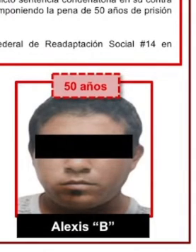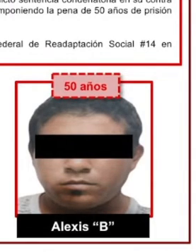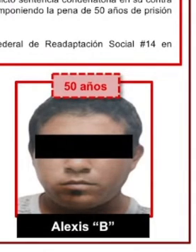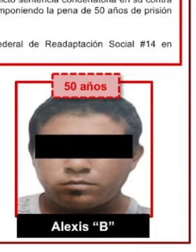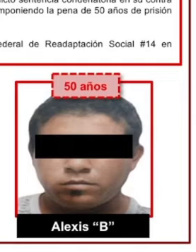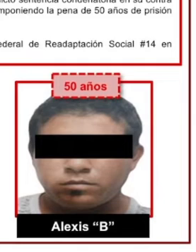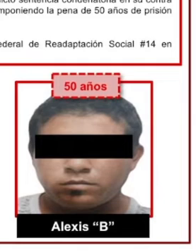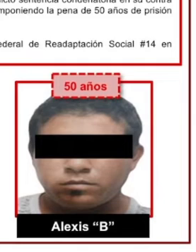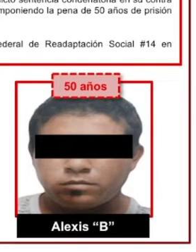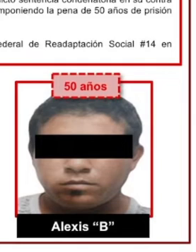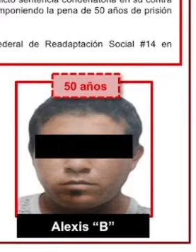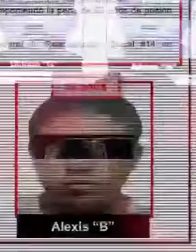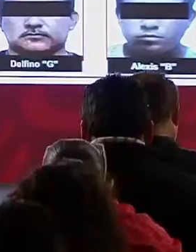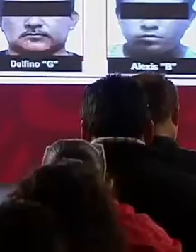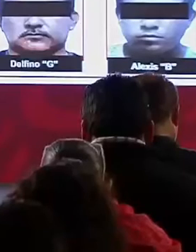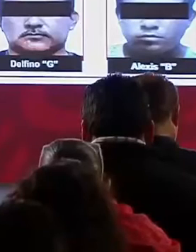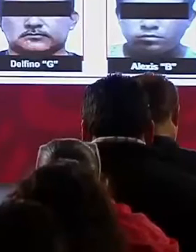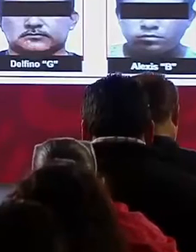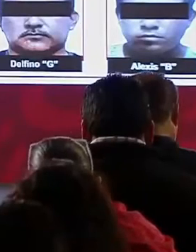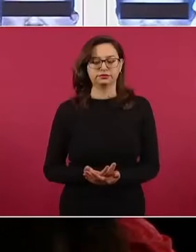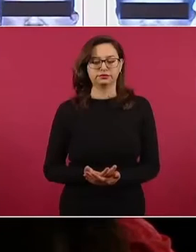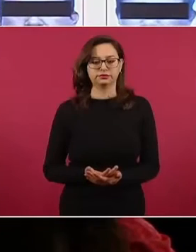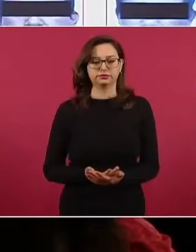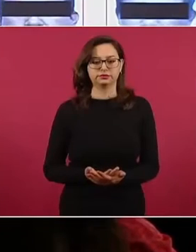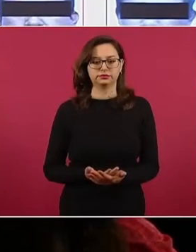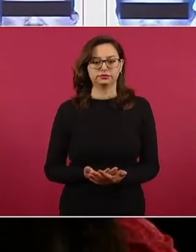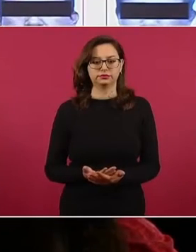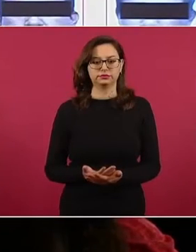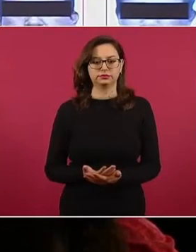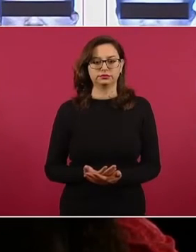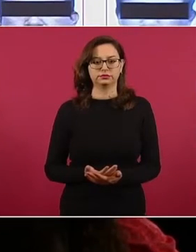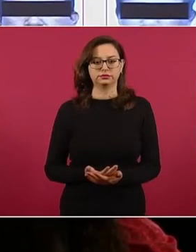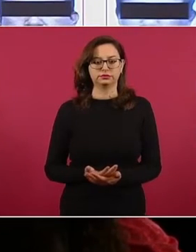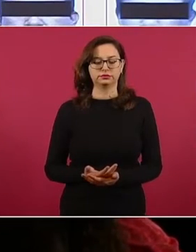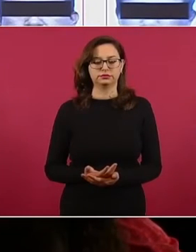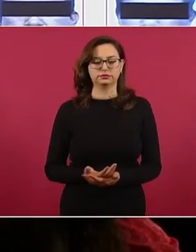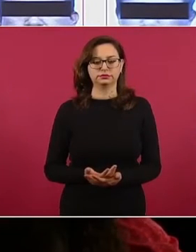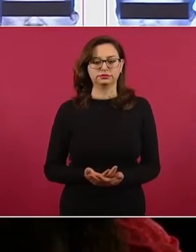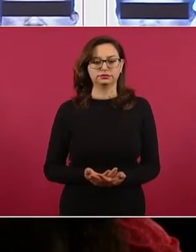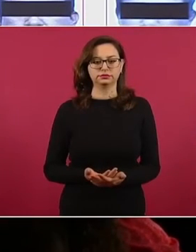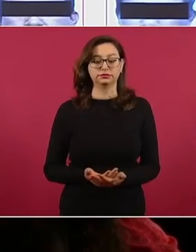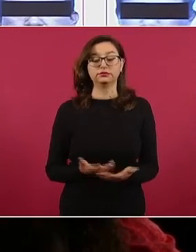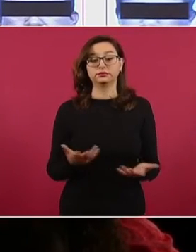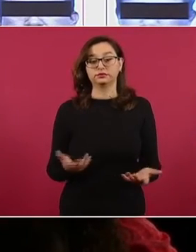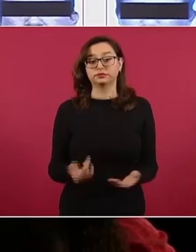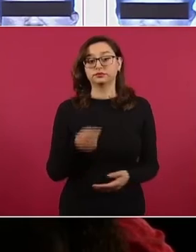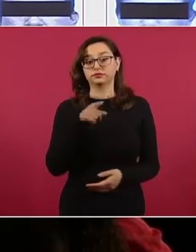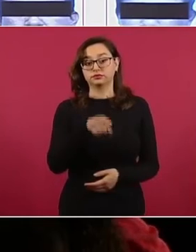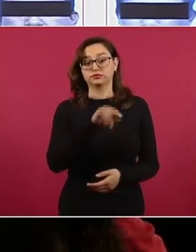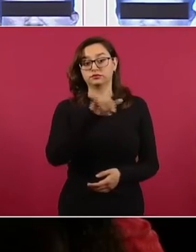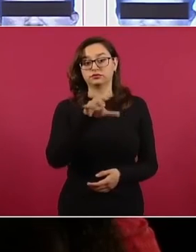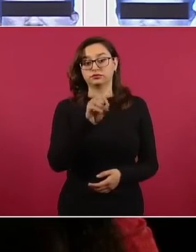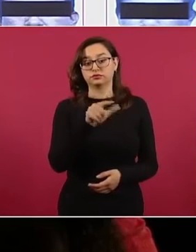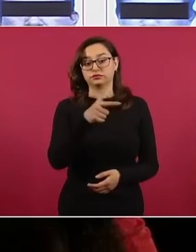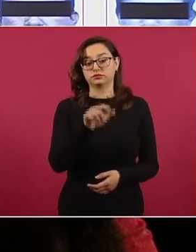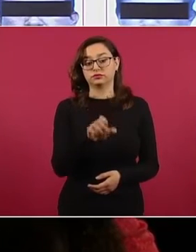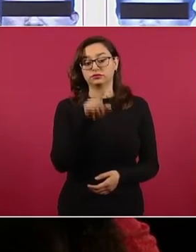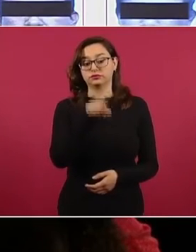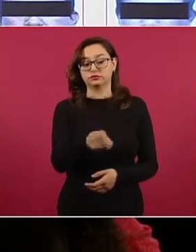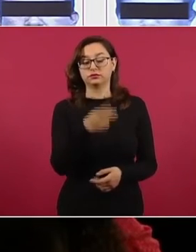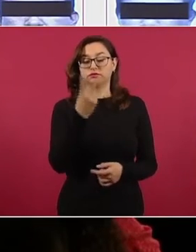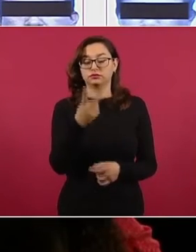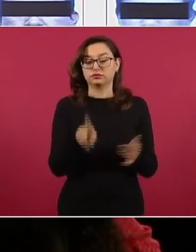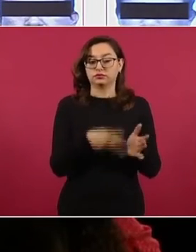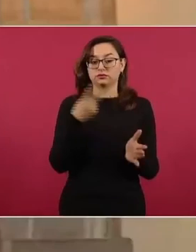y el juez de la causa determinó una sentencia de 151 años y aquí damos cuenta de otras